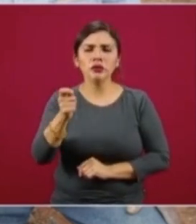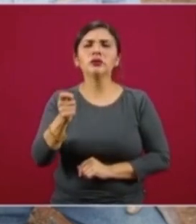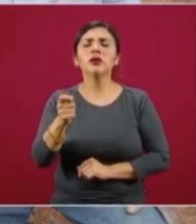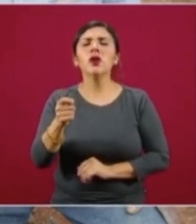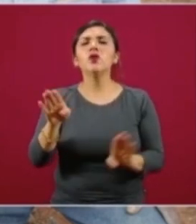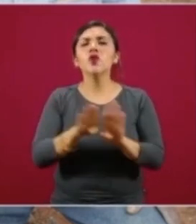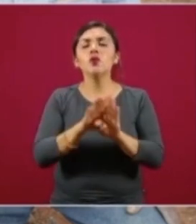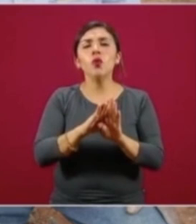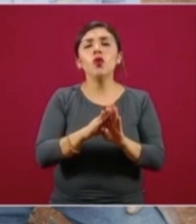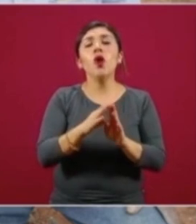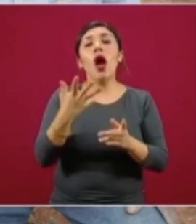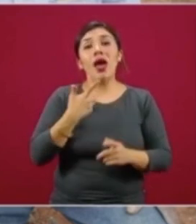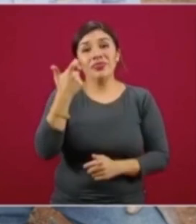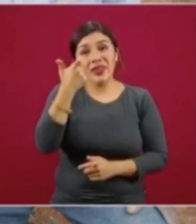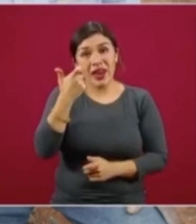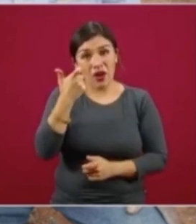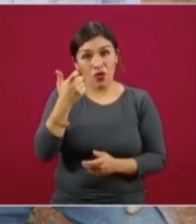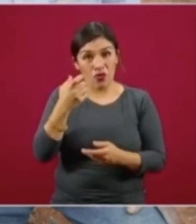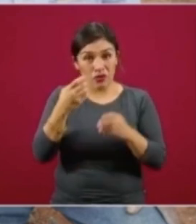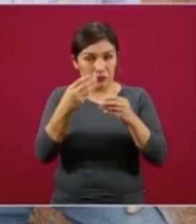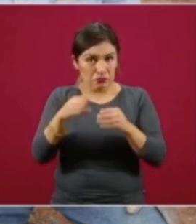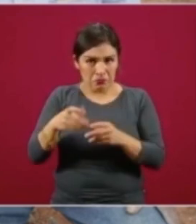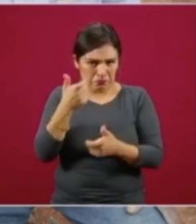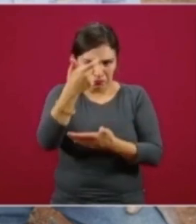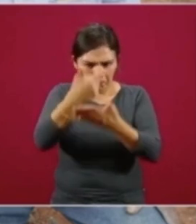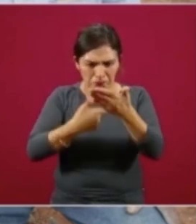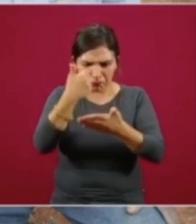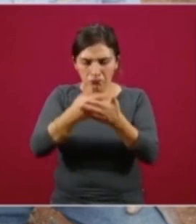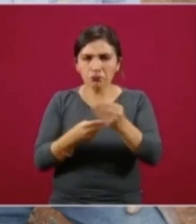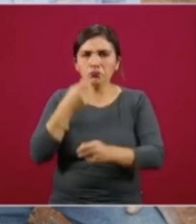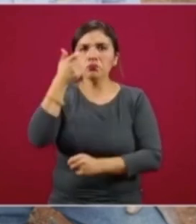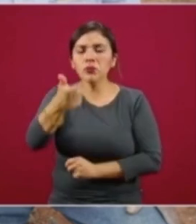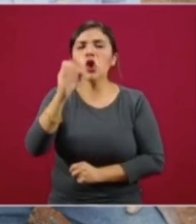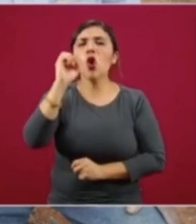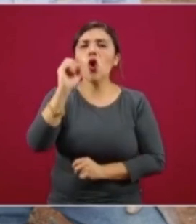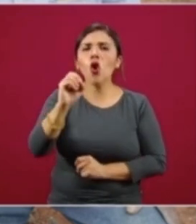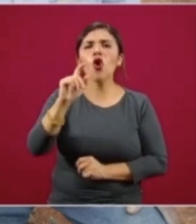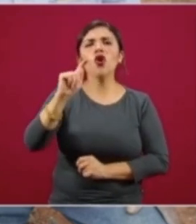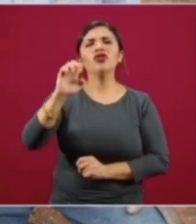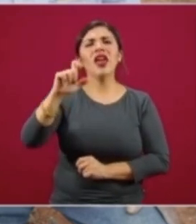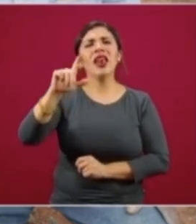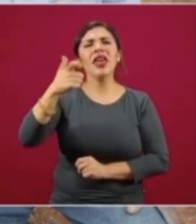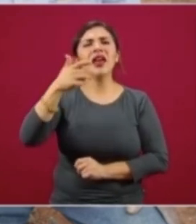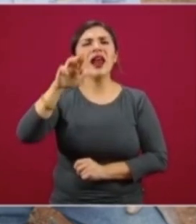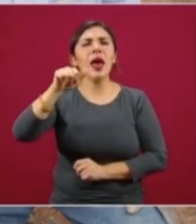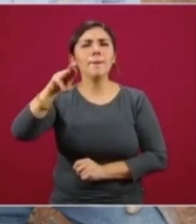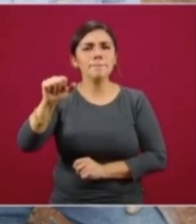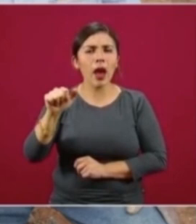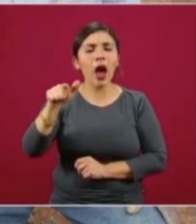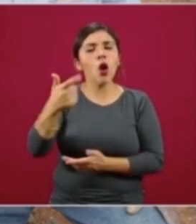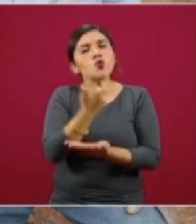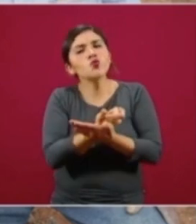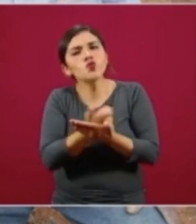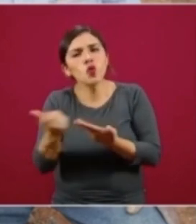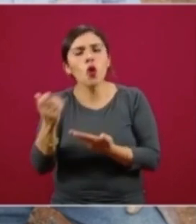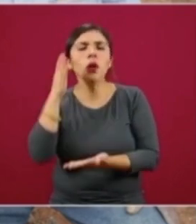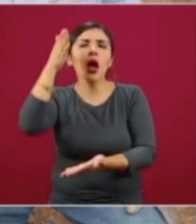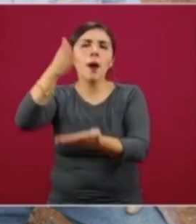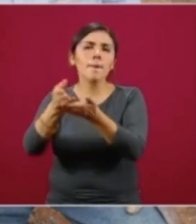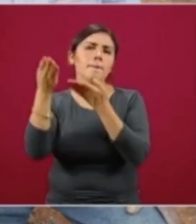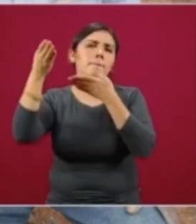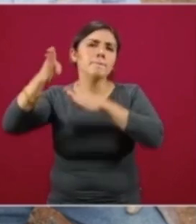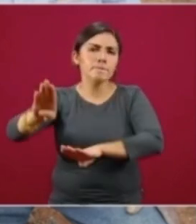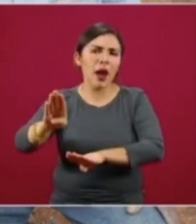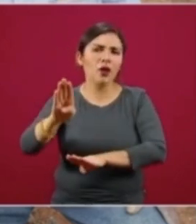lleva el dinero en efectivo a las comunidades o se entrega un giro telegráfico que los adultos mayores cobran en las